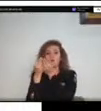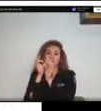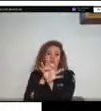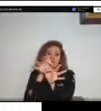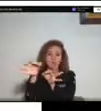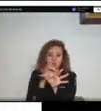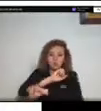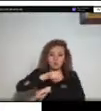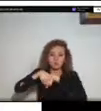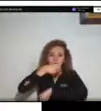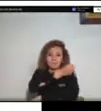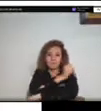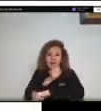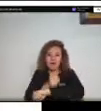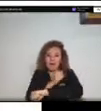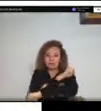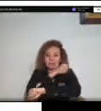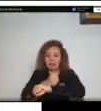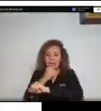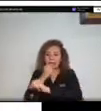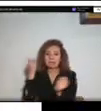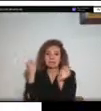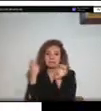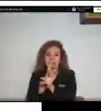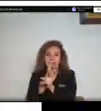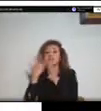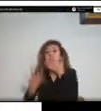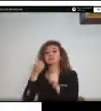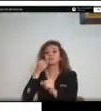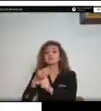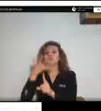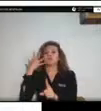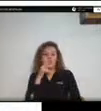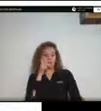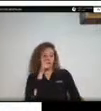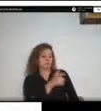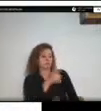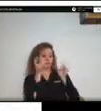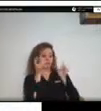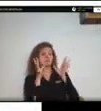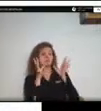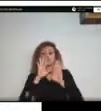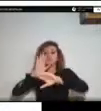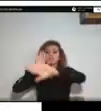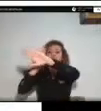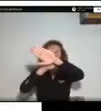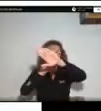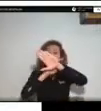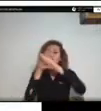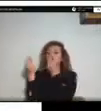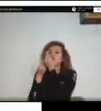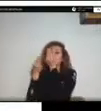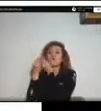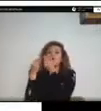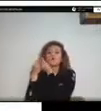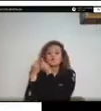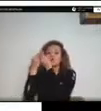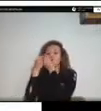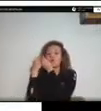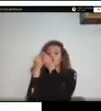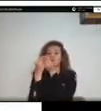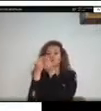del impacto que se haya evidenciado pues también tenemos que hacer una activación de los consejos departamentales de gestión de riesgo